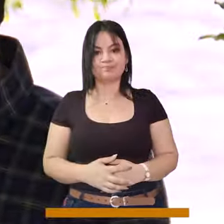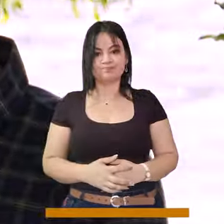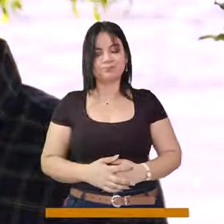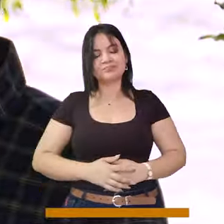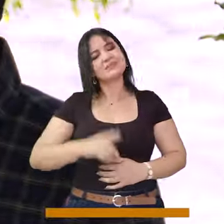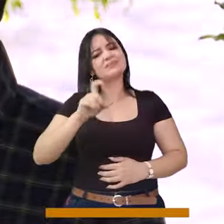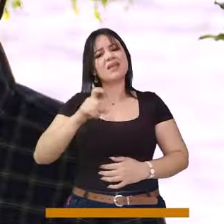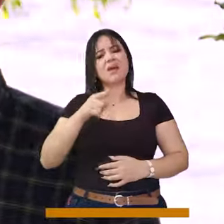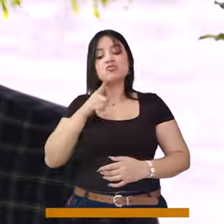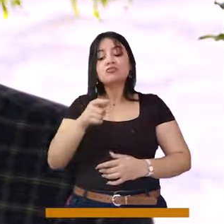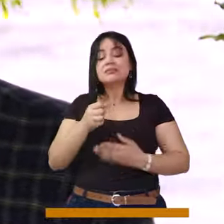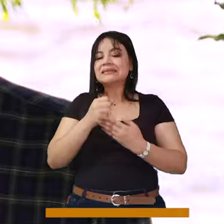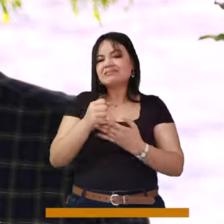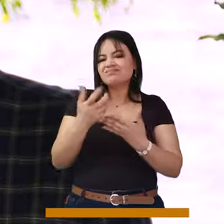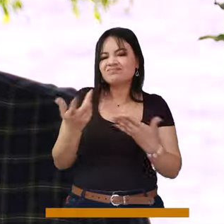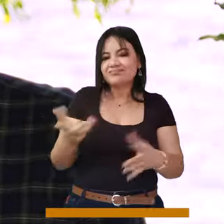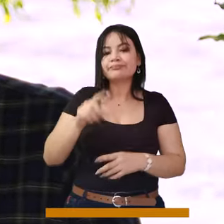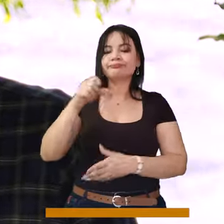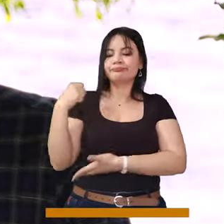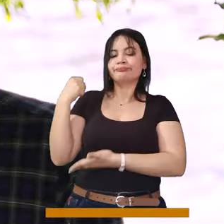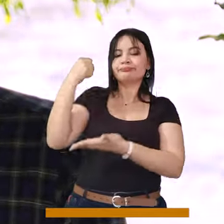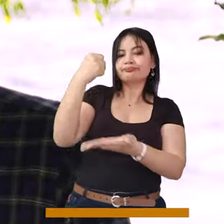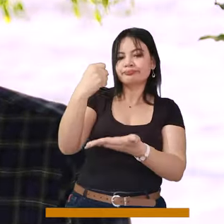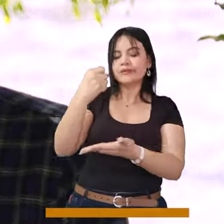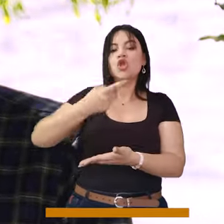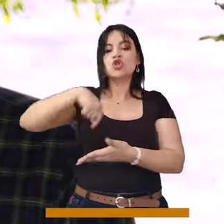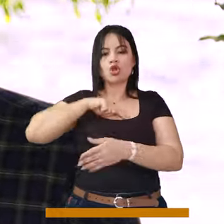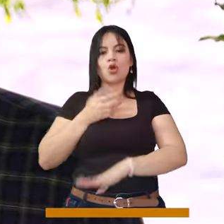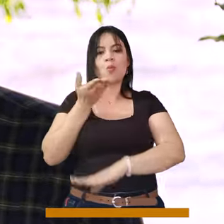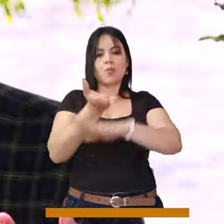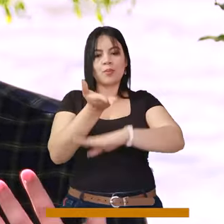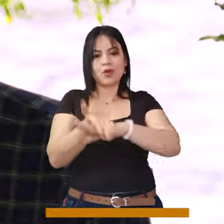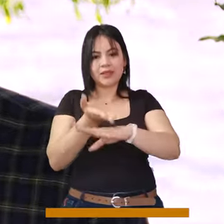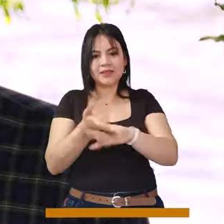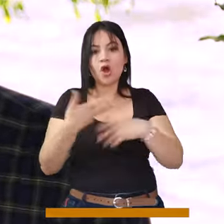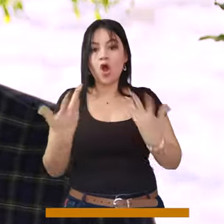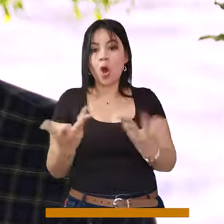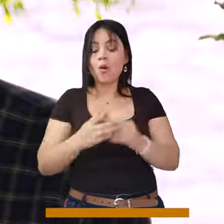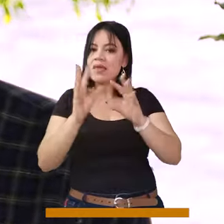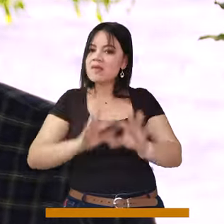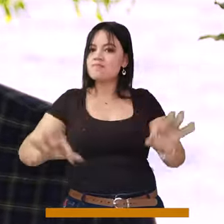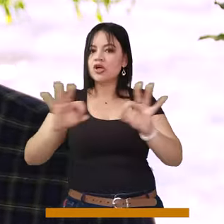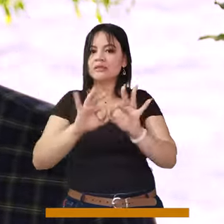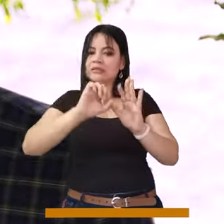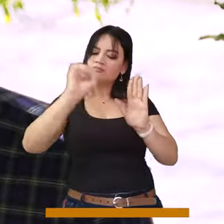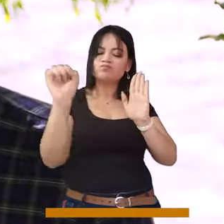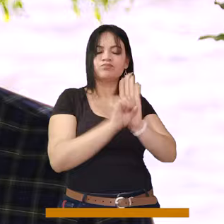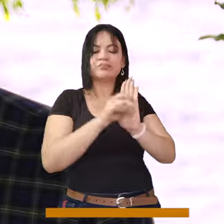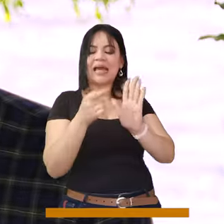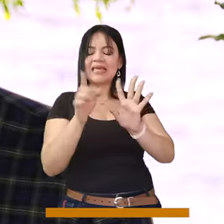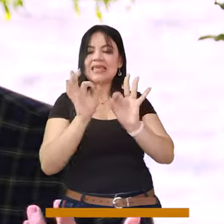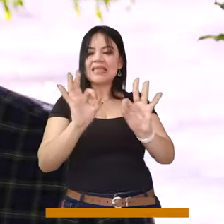abarcar una obra como esta, pues obviamente se necesitan recursos. Y ahí es donde nosotros estamos proponiendo crear la estampilla